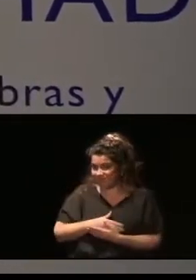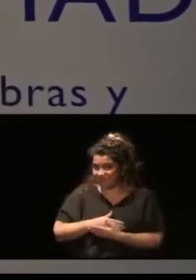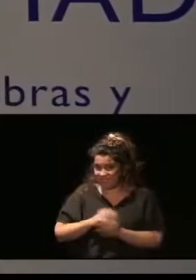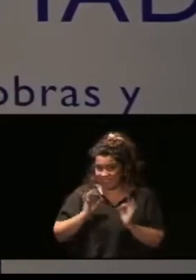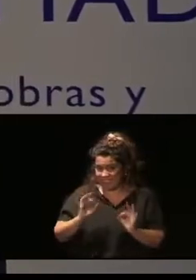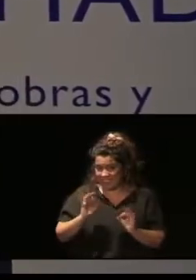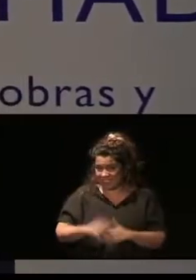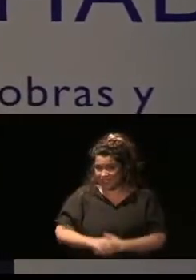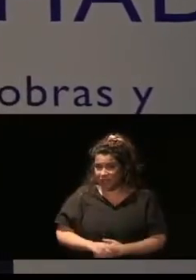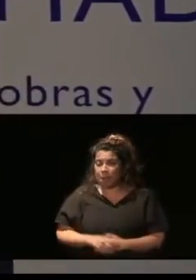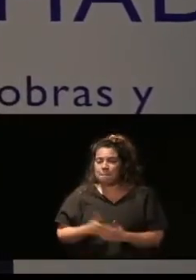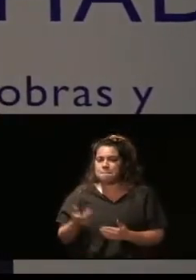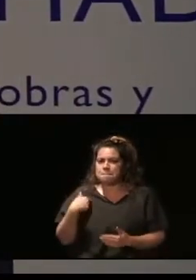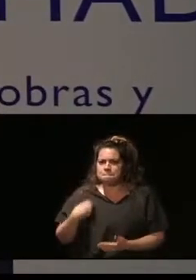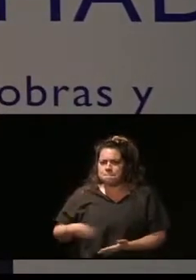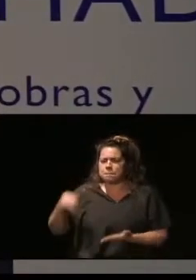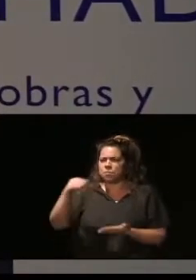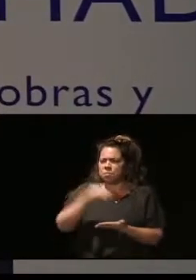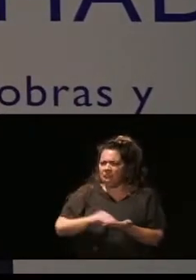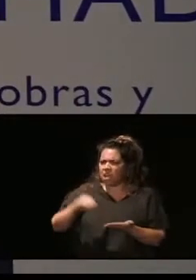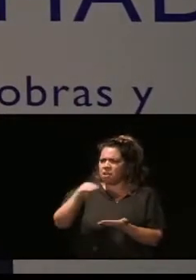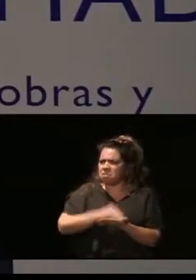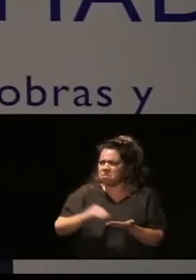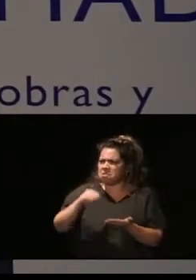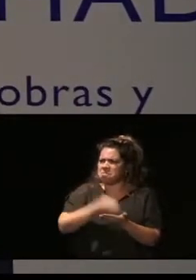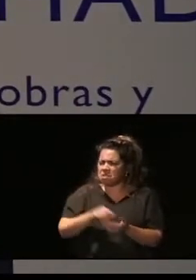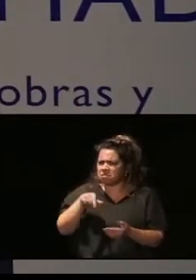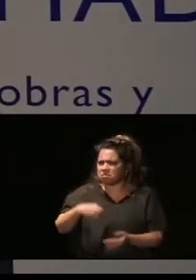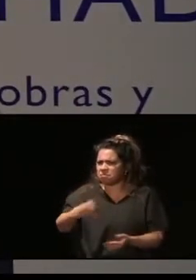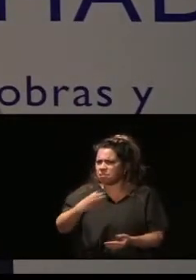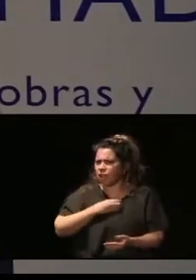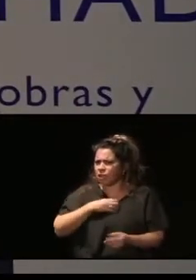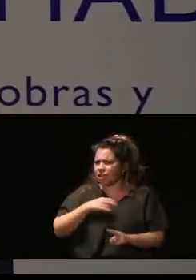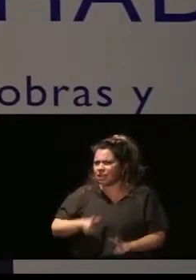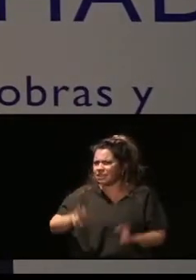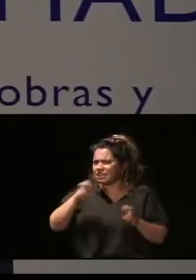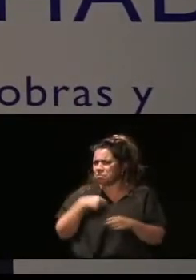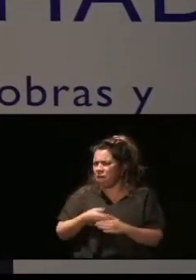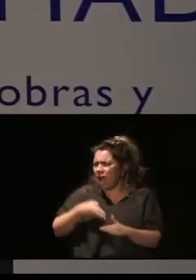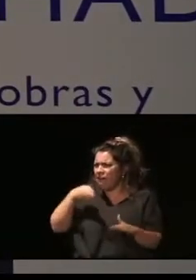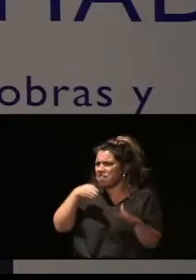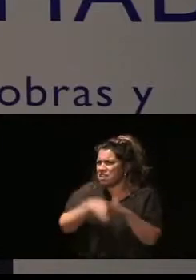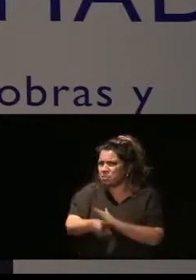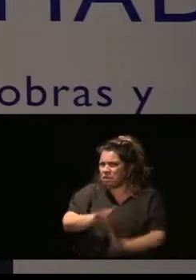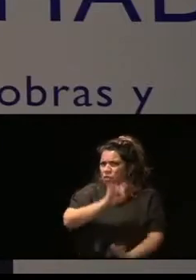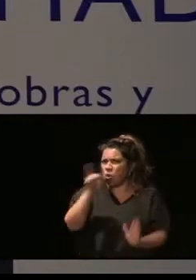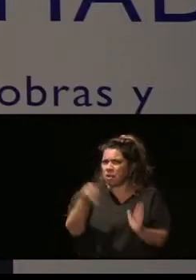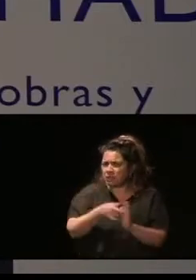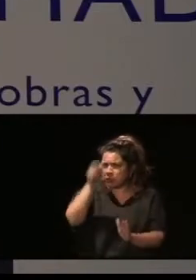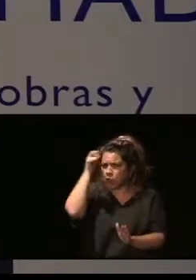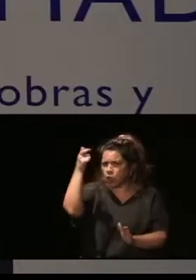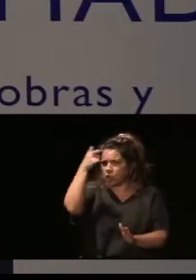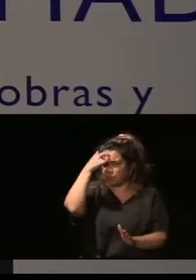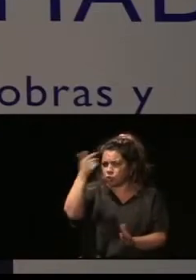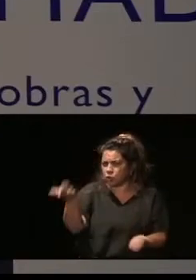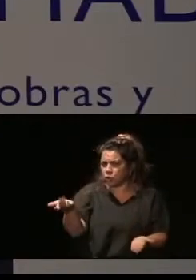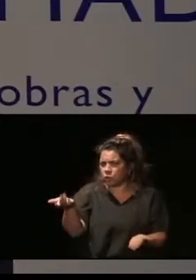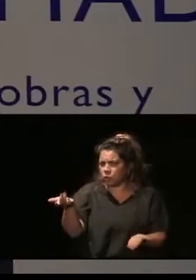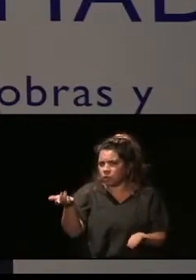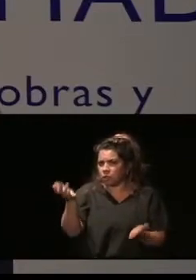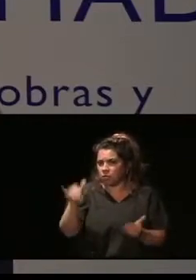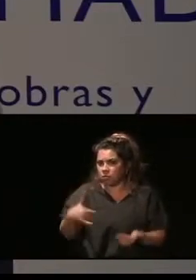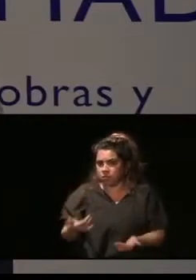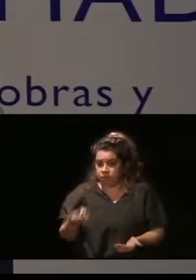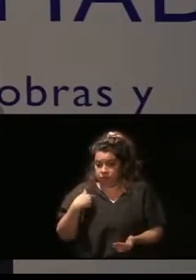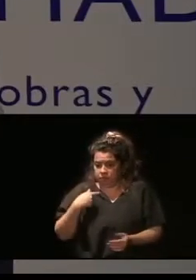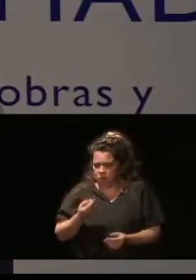¿Cuántas veces hemos oído hablar en nuestro ayuntamiento del término de accesibilidad universal? Y mayoritariamente y de manera